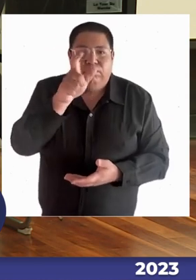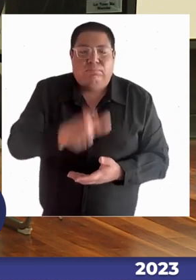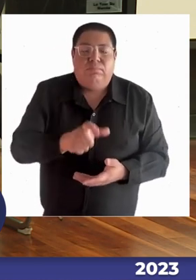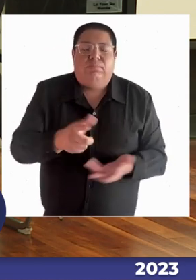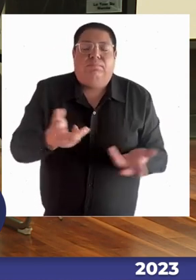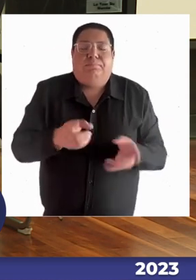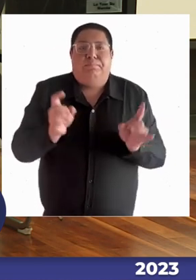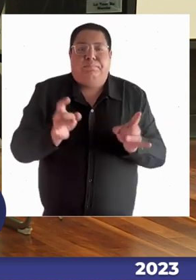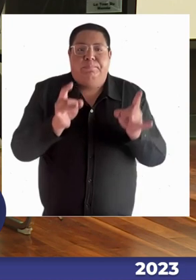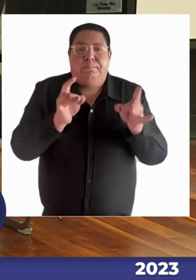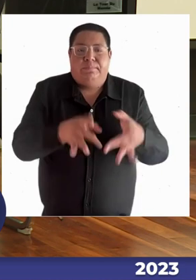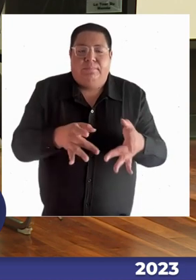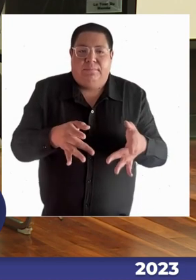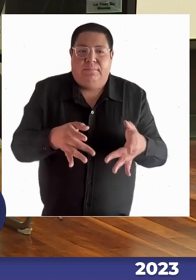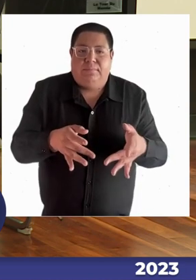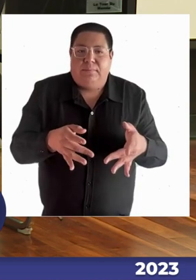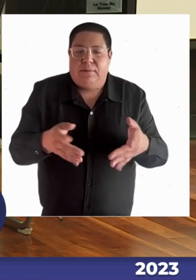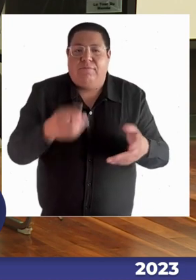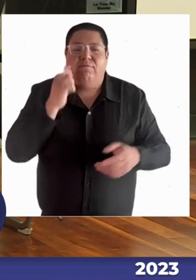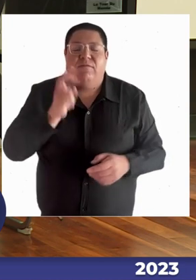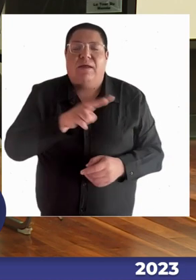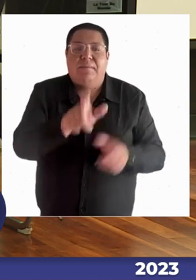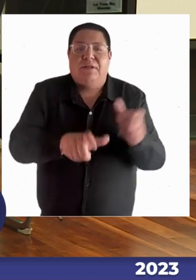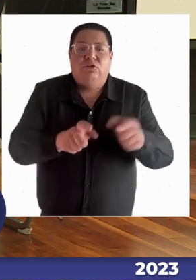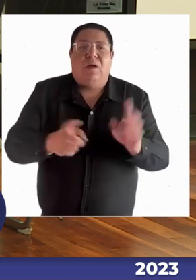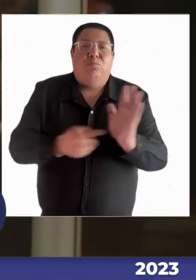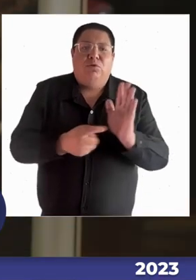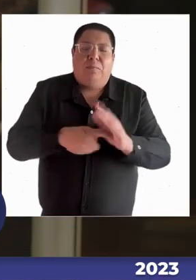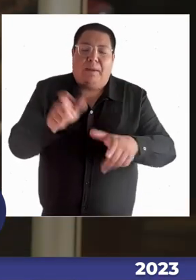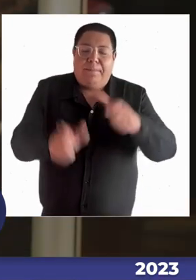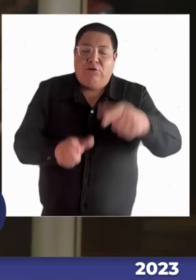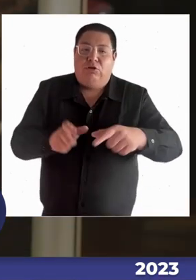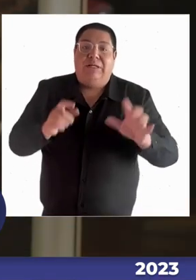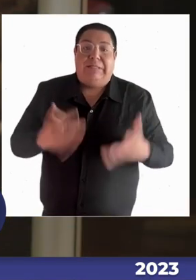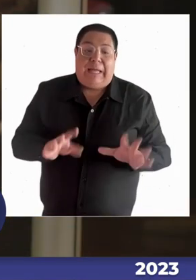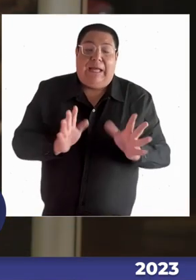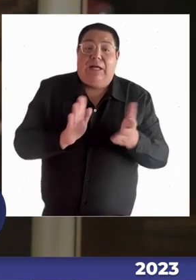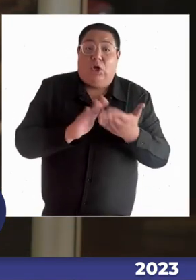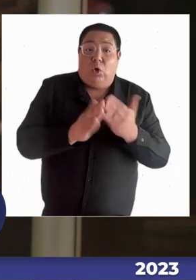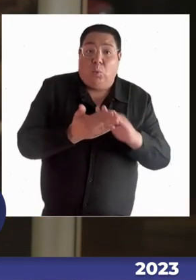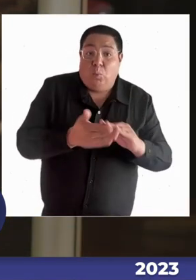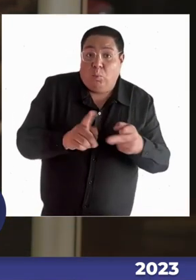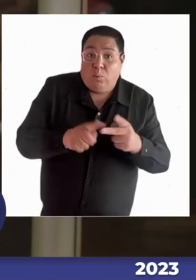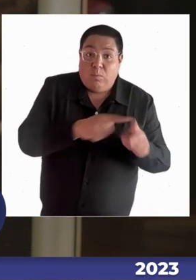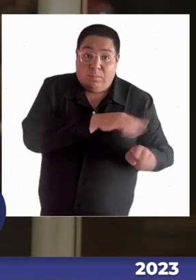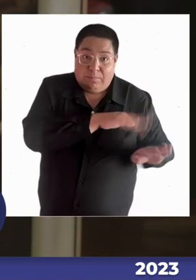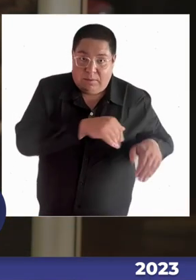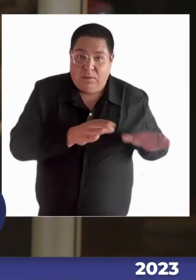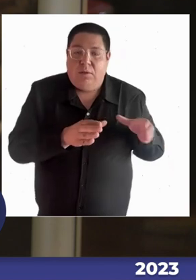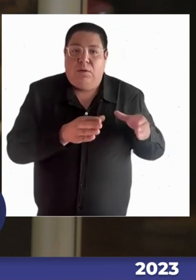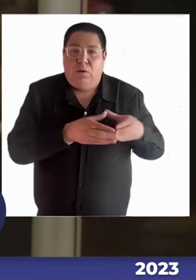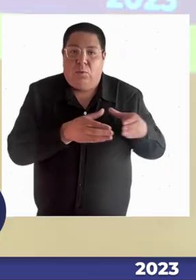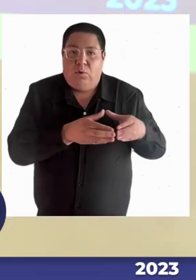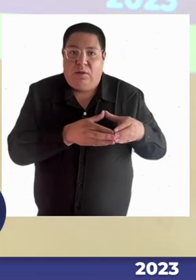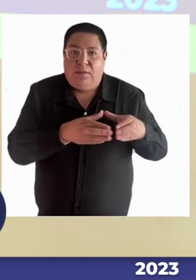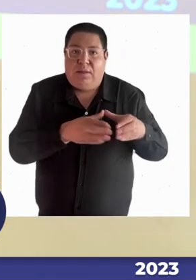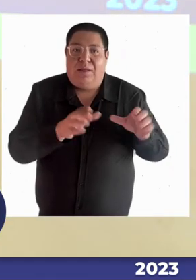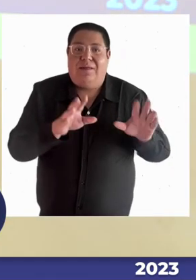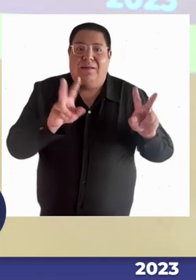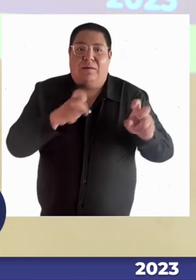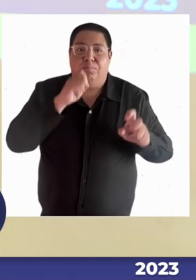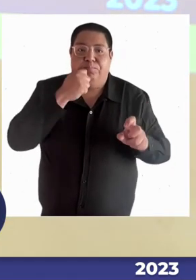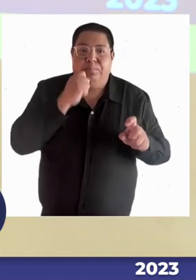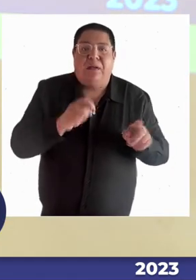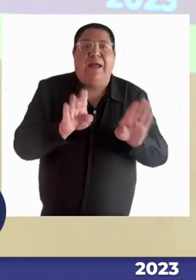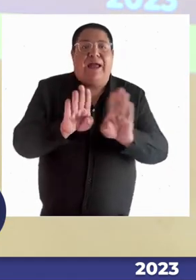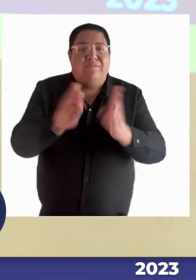asumimos a realidad ahora, yo creo que podríamos simplificar mucho el trabajo de todas las personas con discapacidades, de